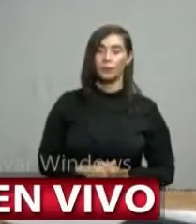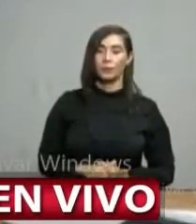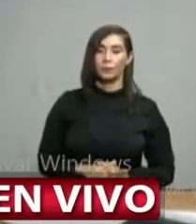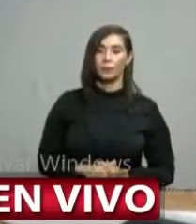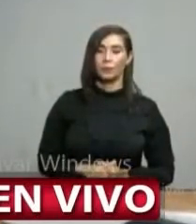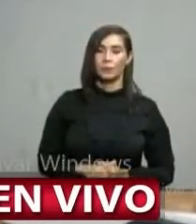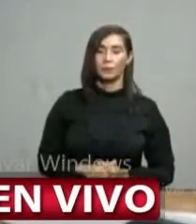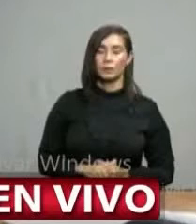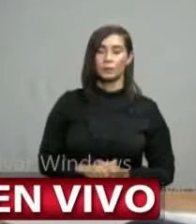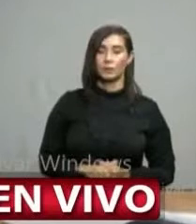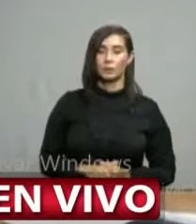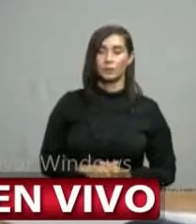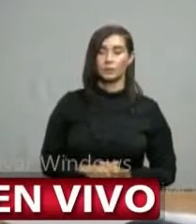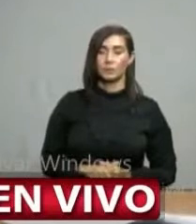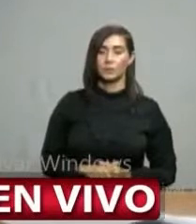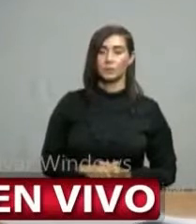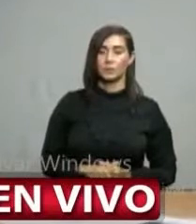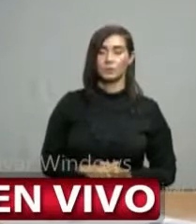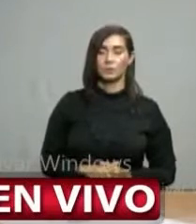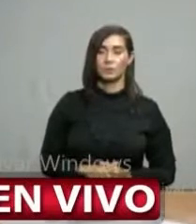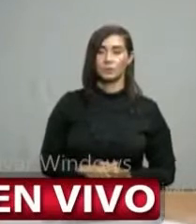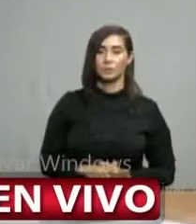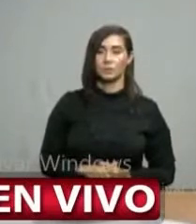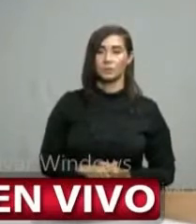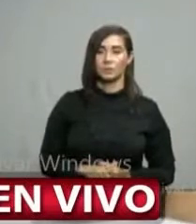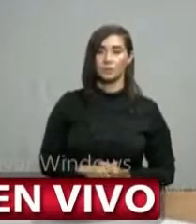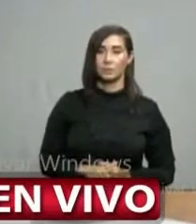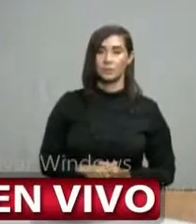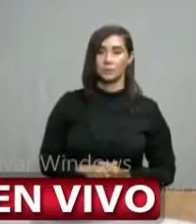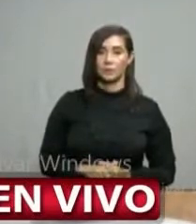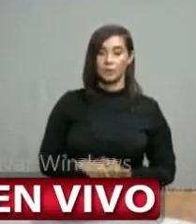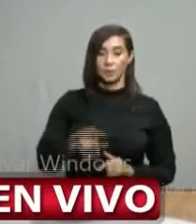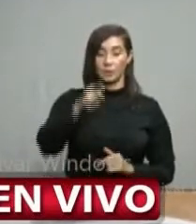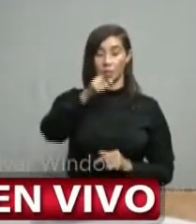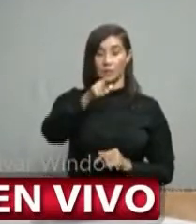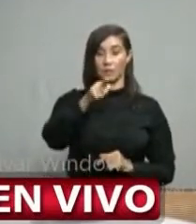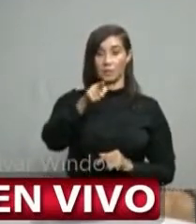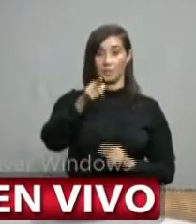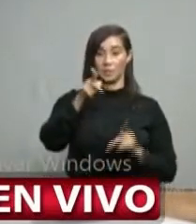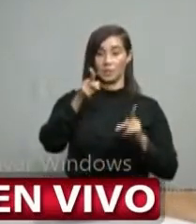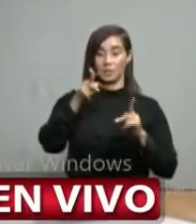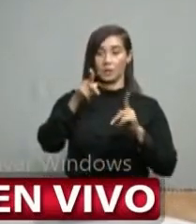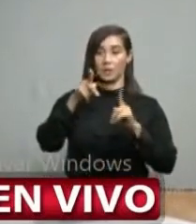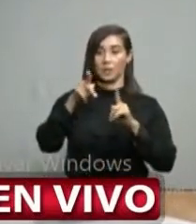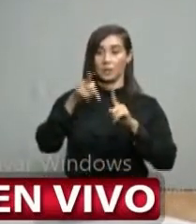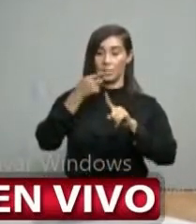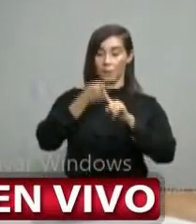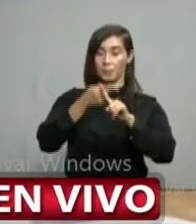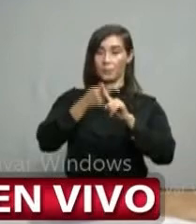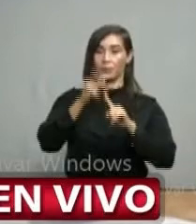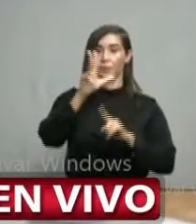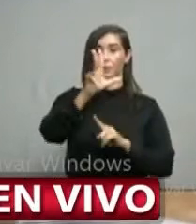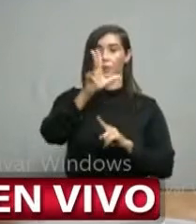3.28 por ciento y el número de de casos 13